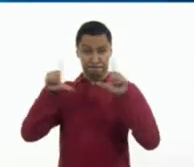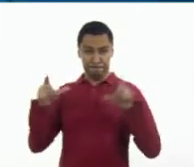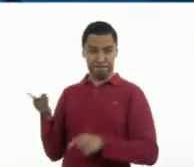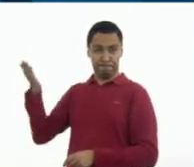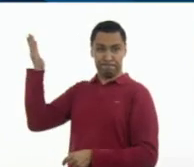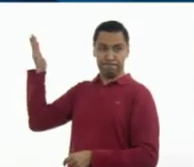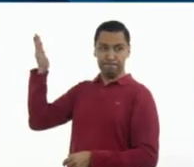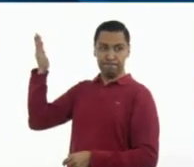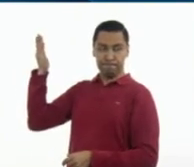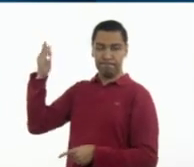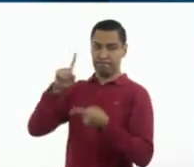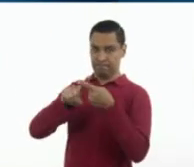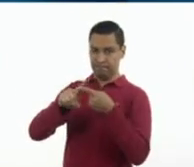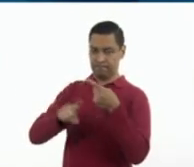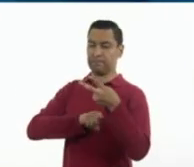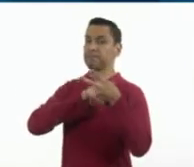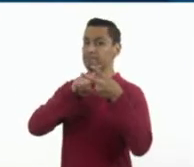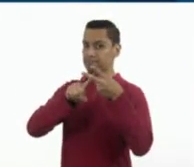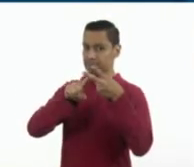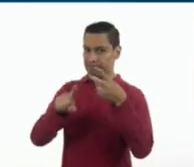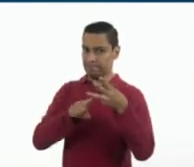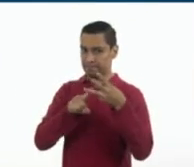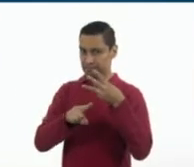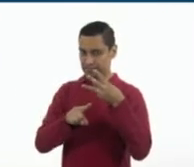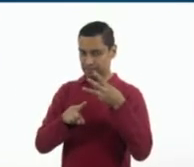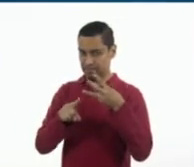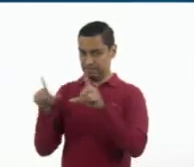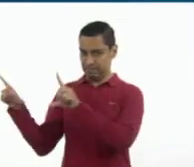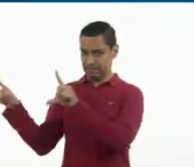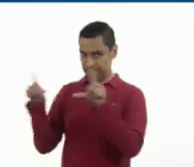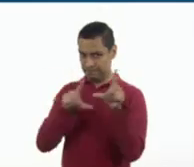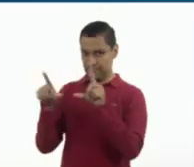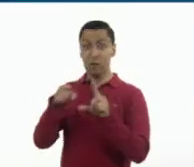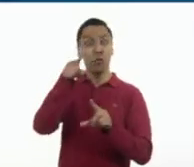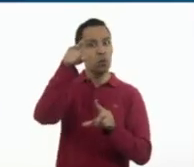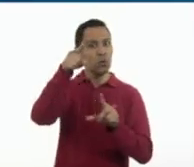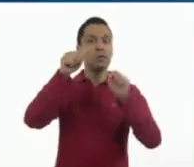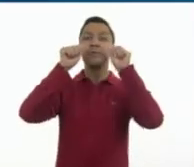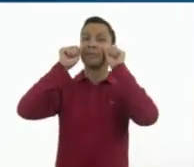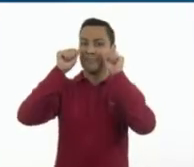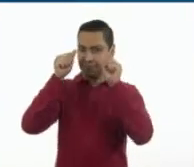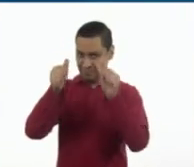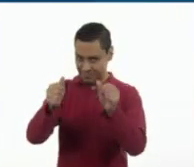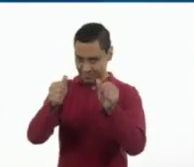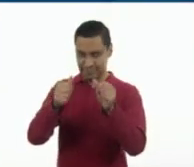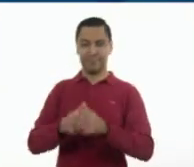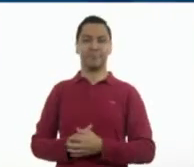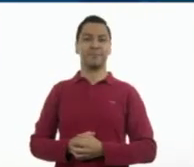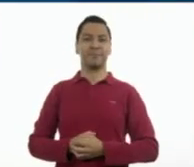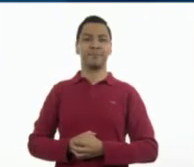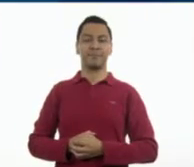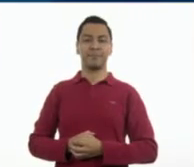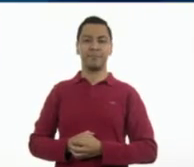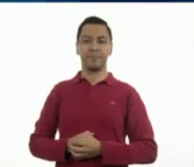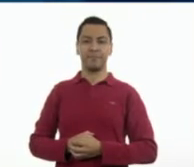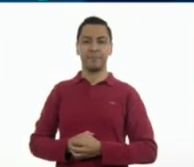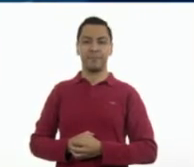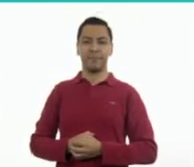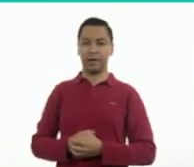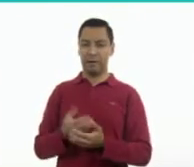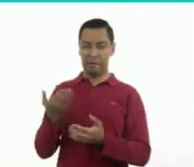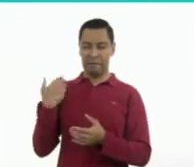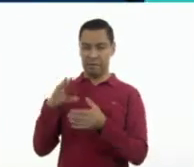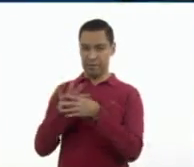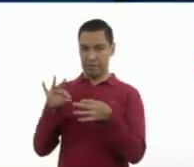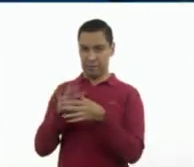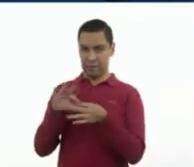los anuncios que se van a mostrar, ¿fí? Y espero que en casa también pongan mucha atención. Dijimos, vamos